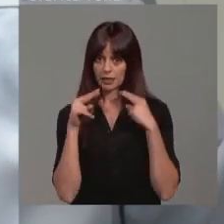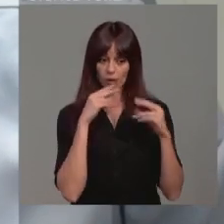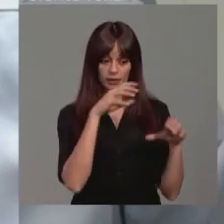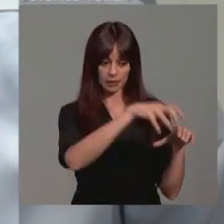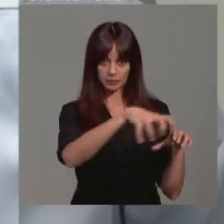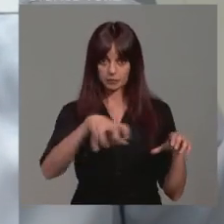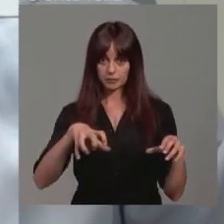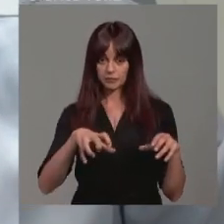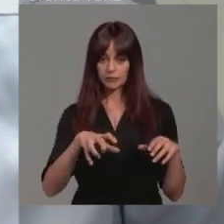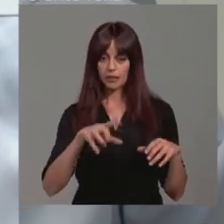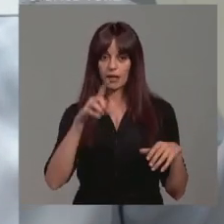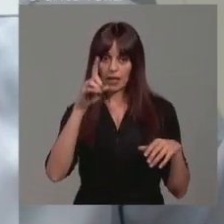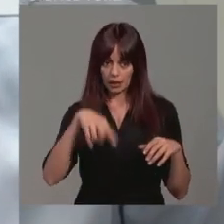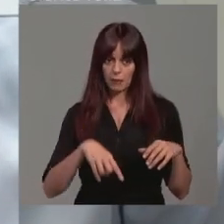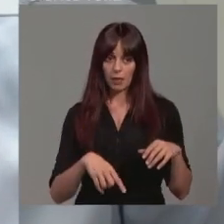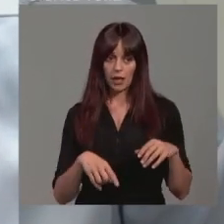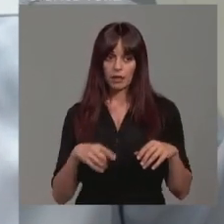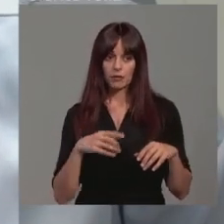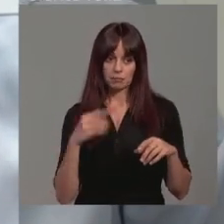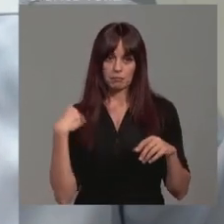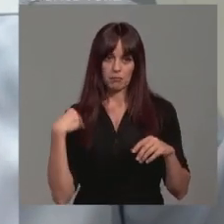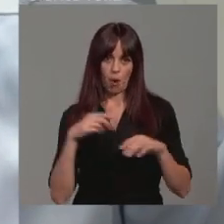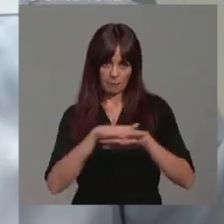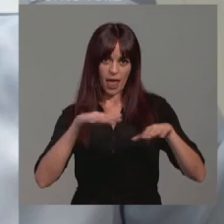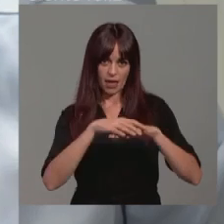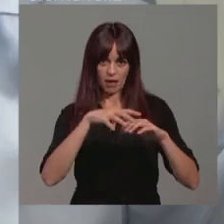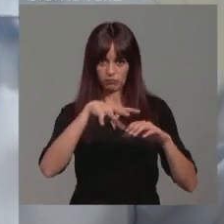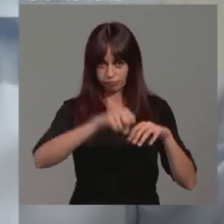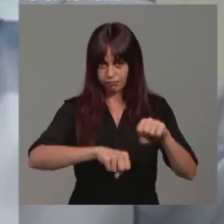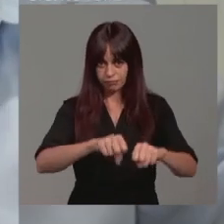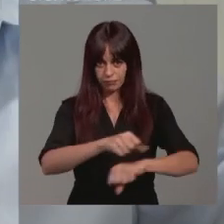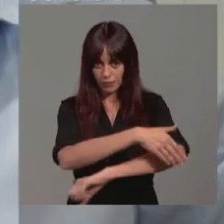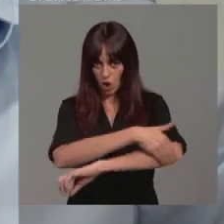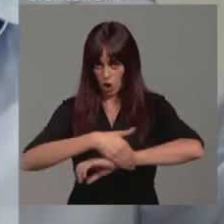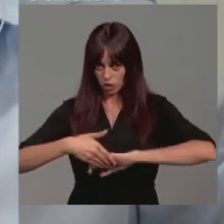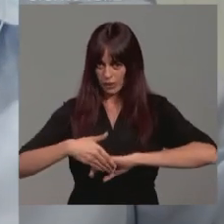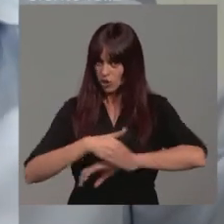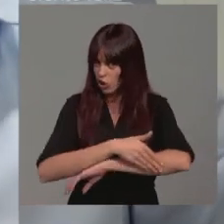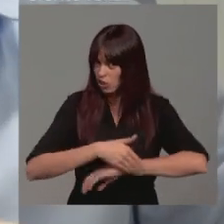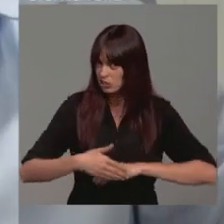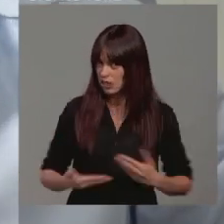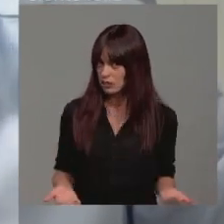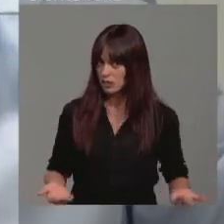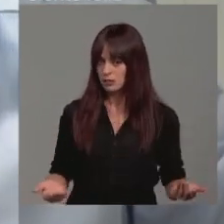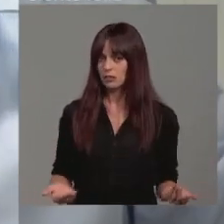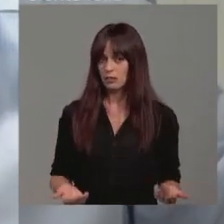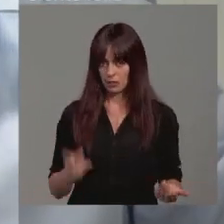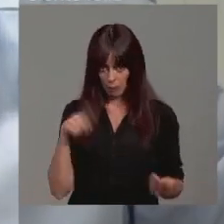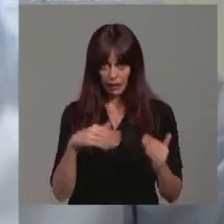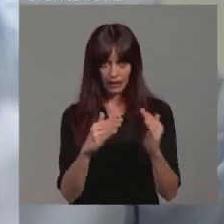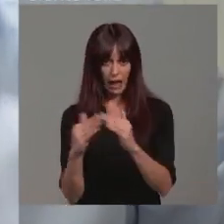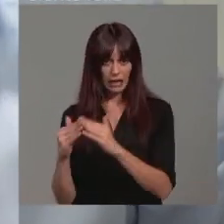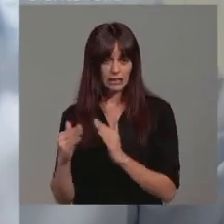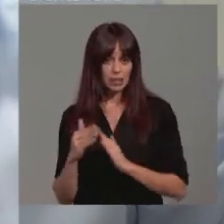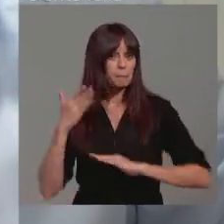que también, en principio, estarían invadiendo la playa. ¿Demarcación de costas va a tirar en